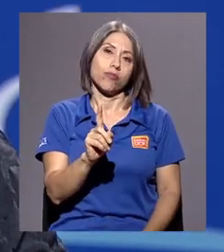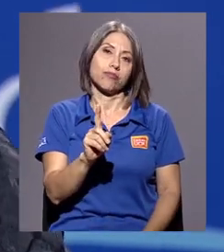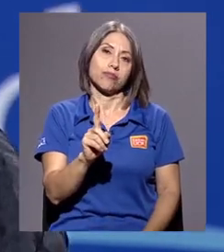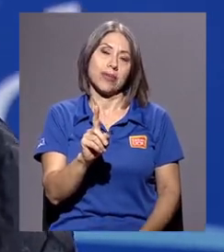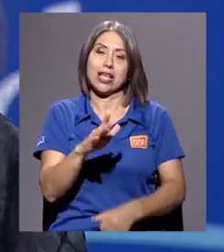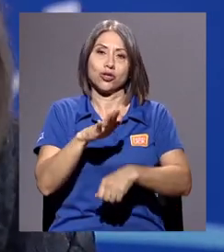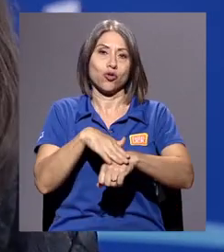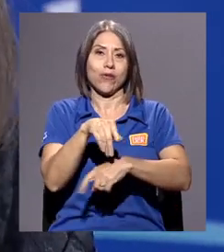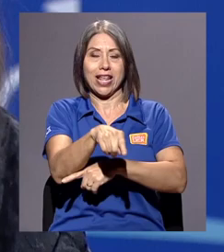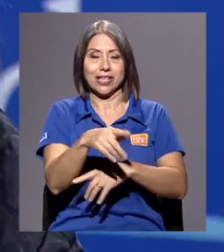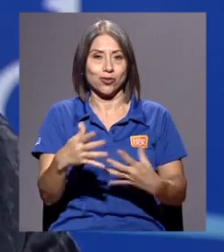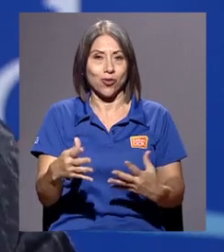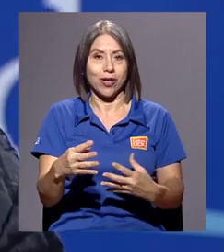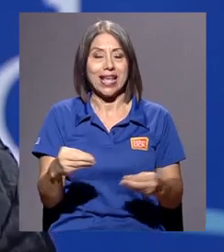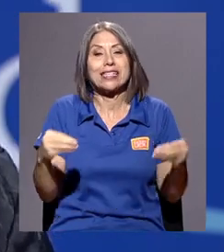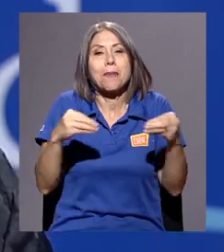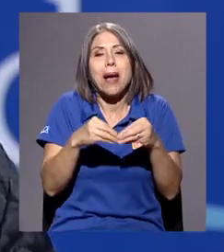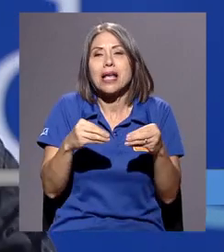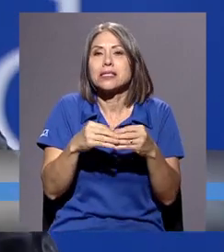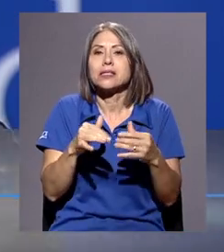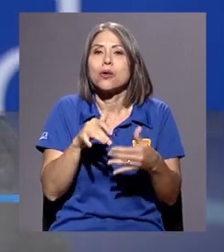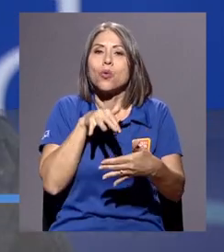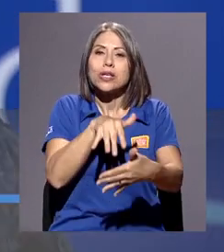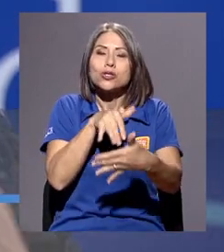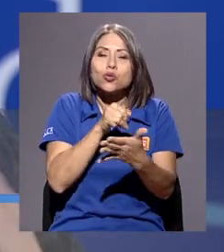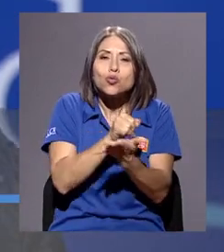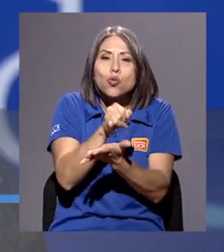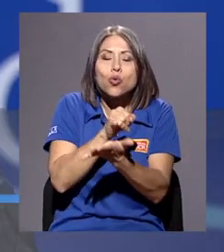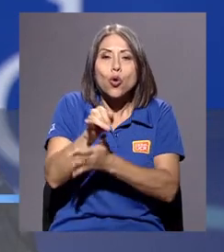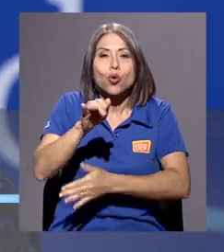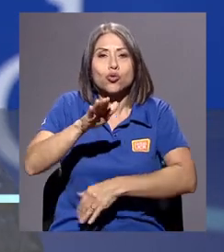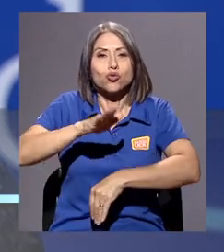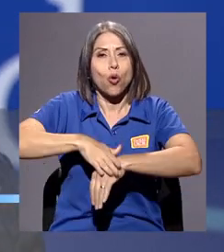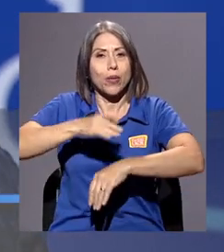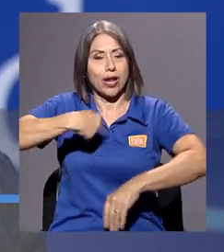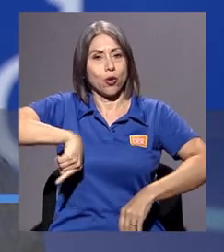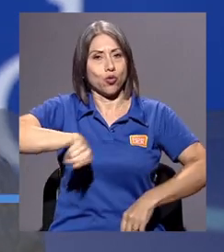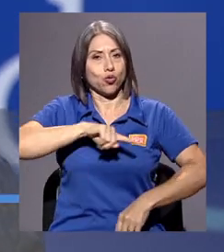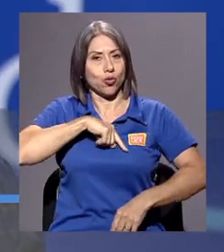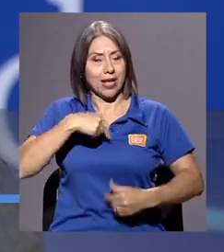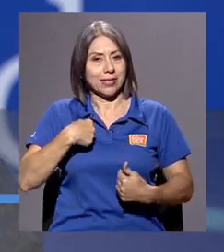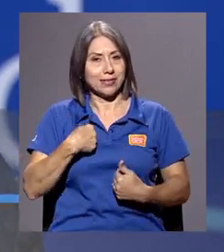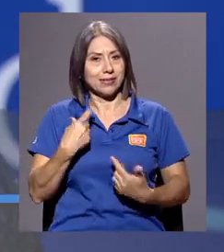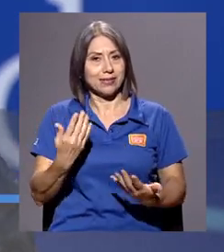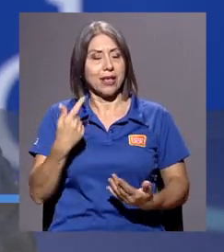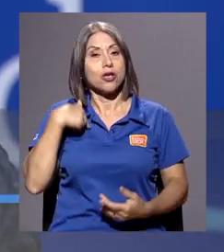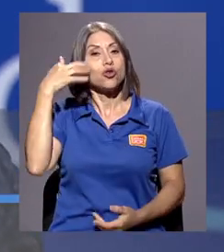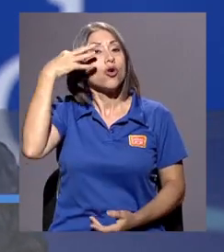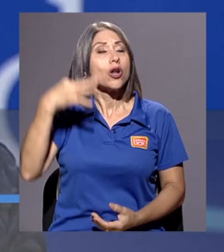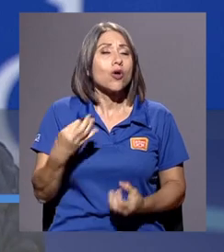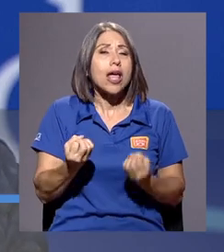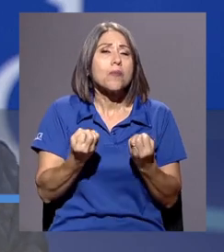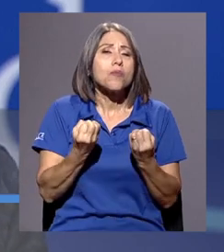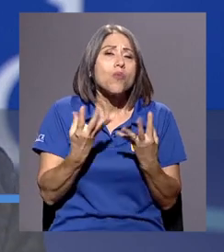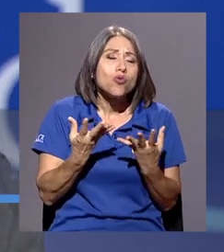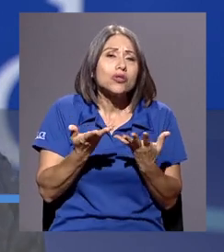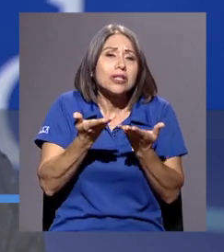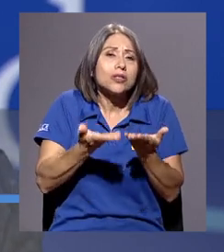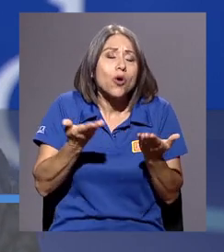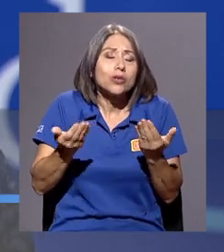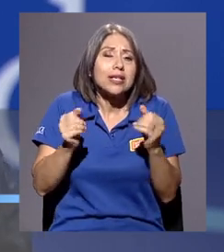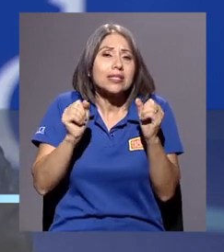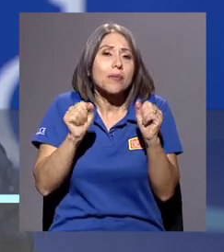es sobre eso, ¿verdad? Es más un estudio sobre nosotras. Entonces, por eso creo que hay muchos puntos de